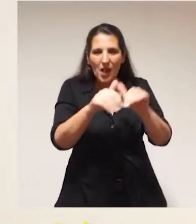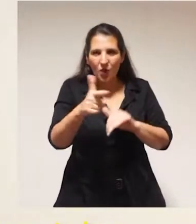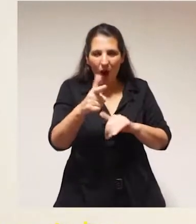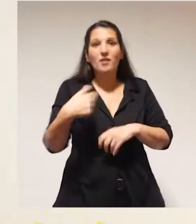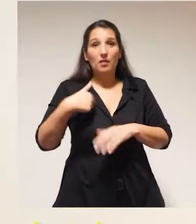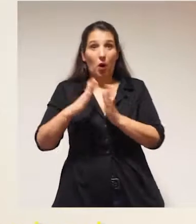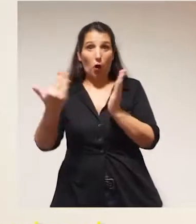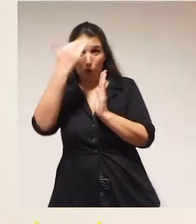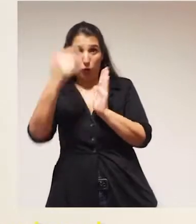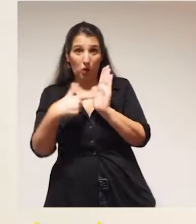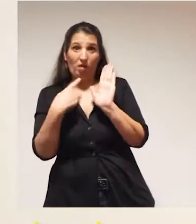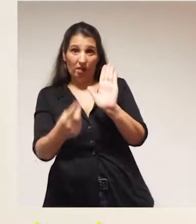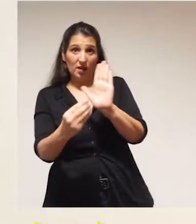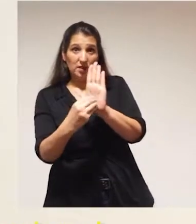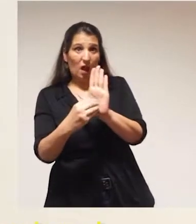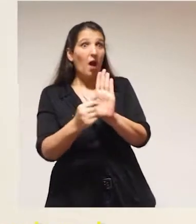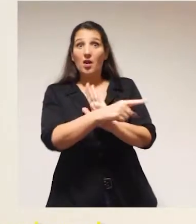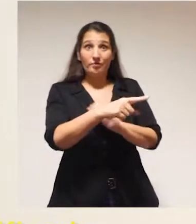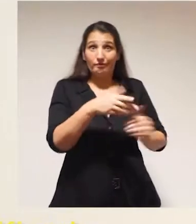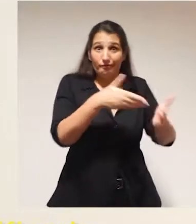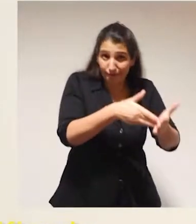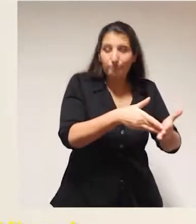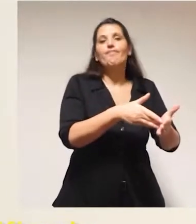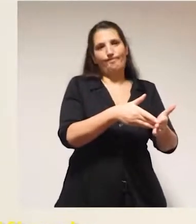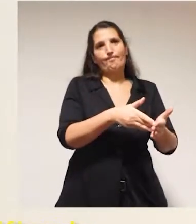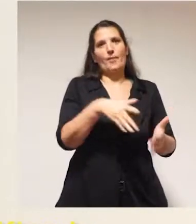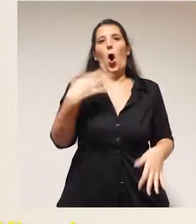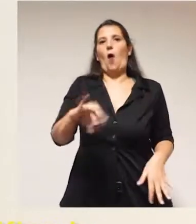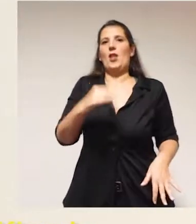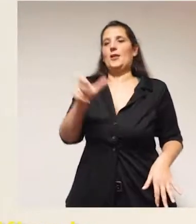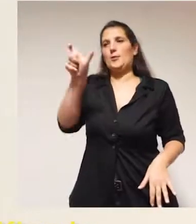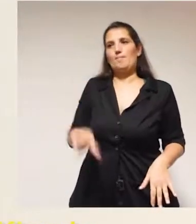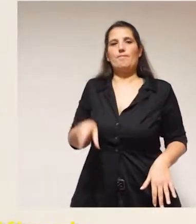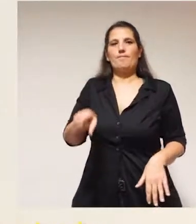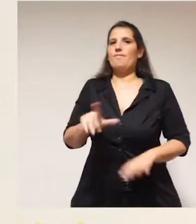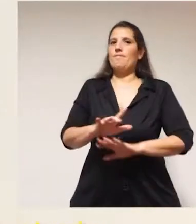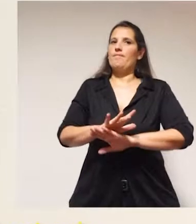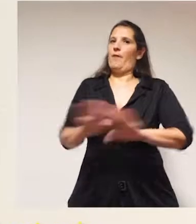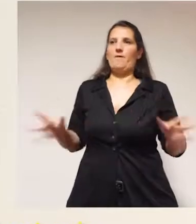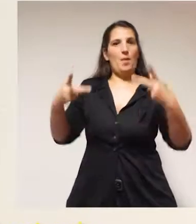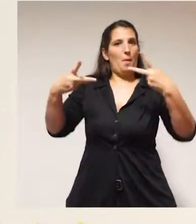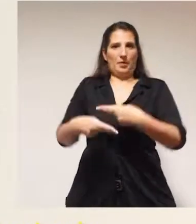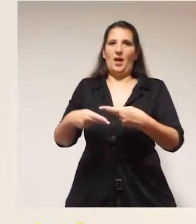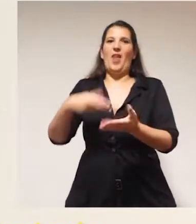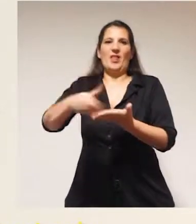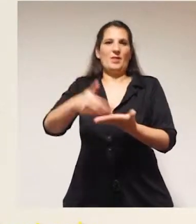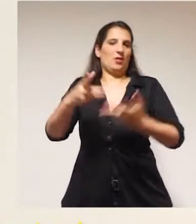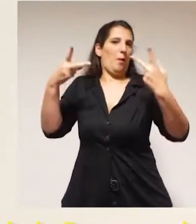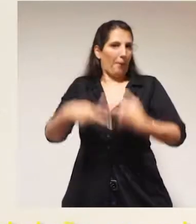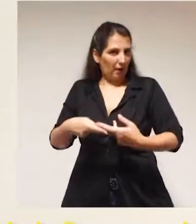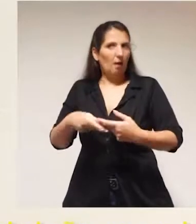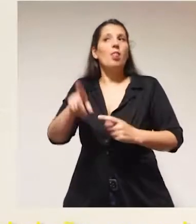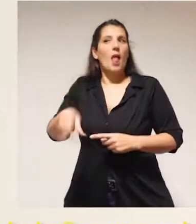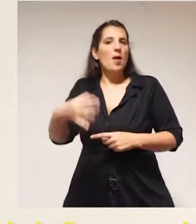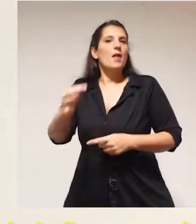garantías fundamentales reconocidos en la Constitución Nacional. Será obligado, a pedido del damnificado, a dejar sin efecto el acto discriminatorio